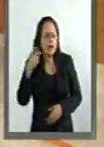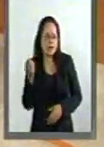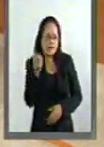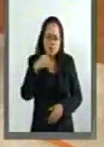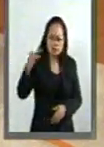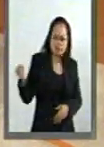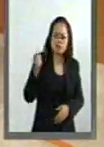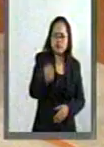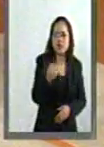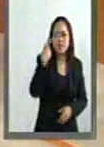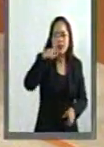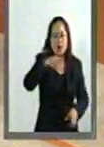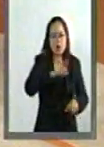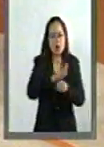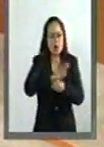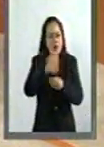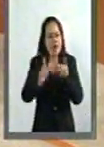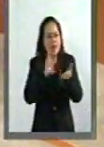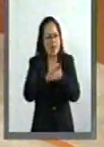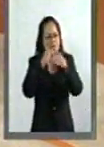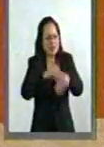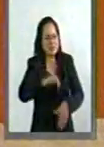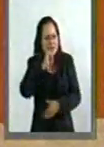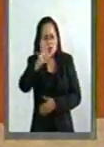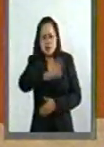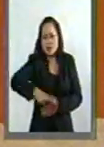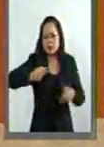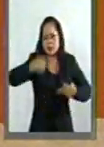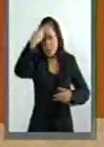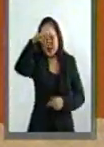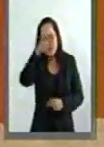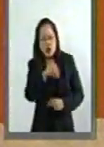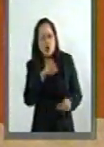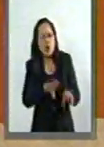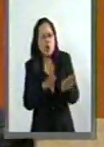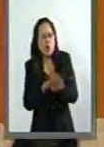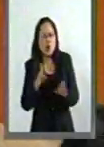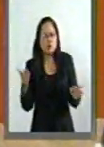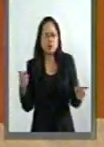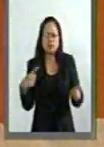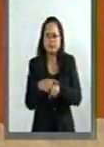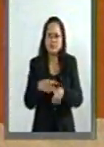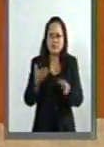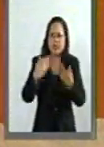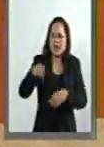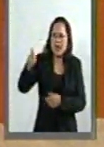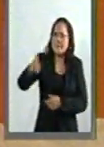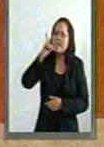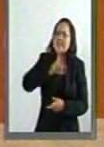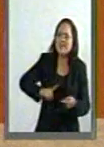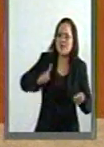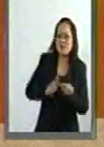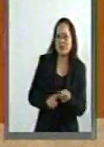contra la legalidad y la opinión pública? ¡Trápala, mentirosa!